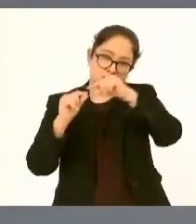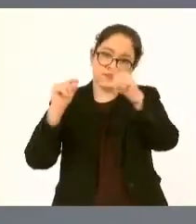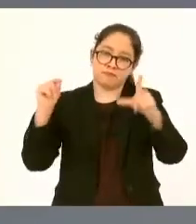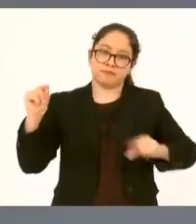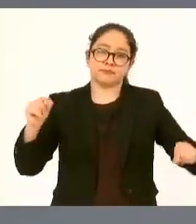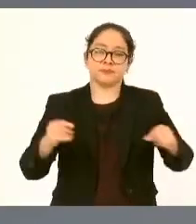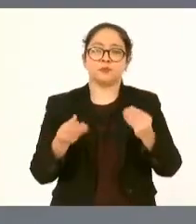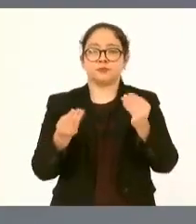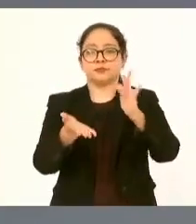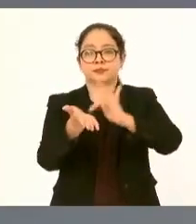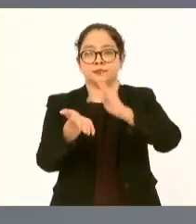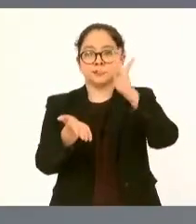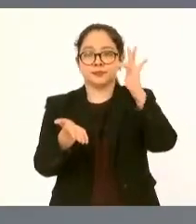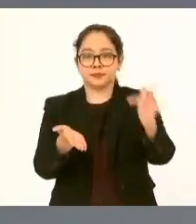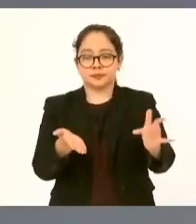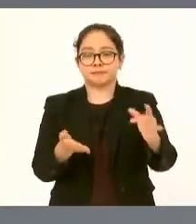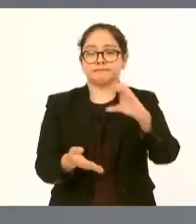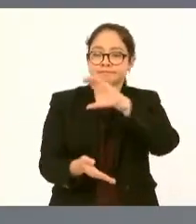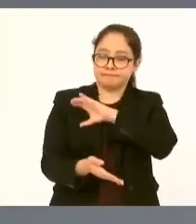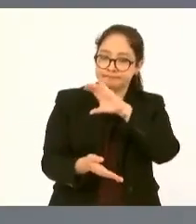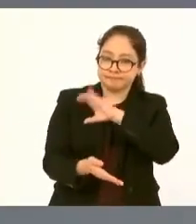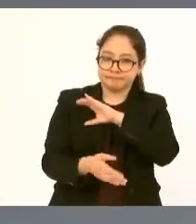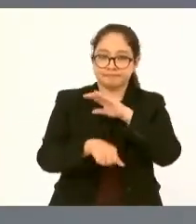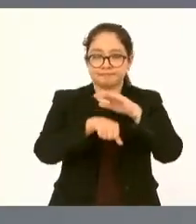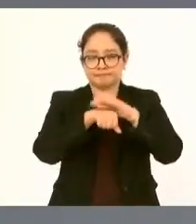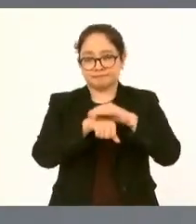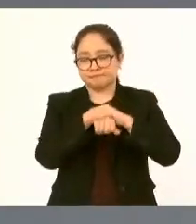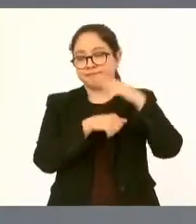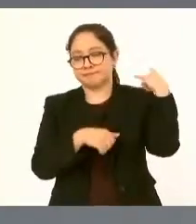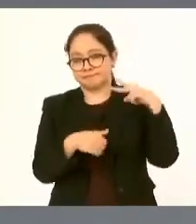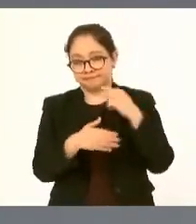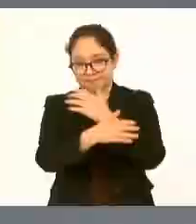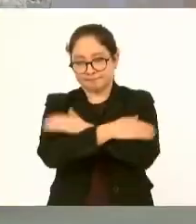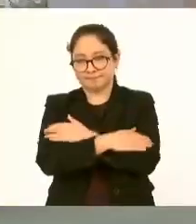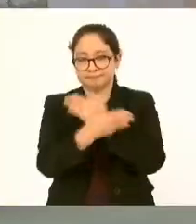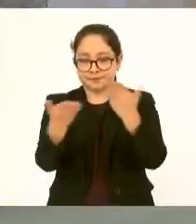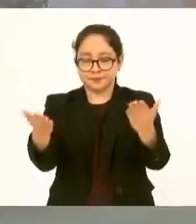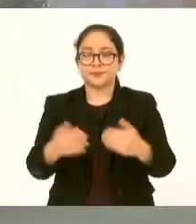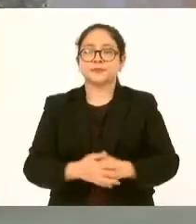muchas muchas gracias paisanas y paisanos aplausos aplausos gracias